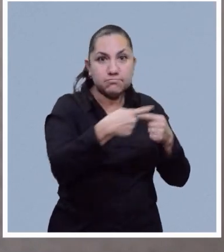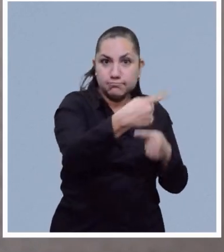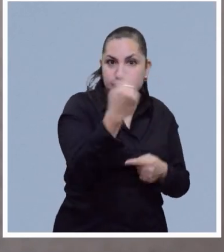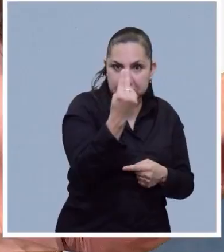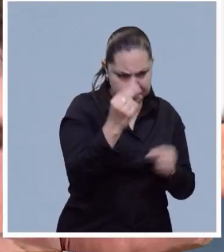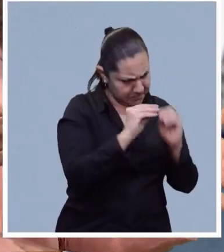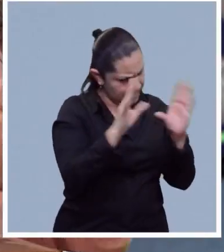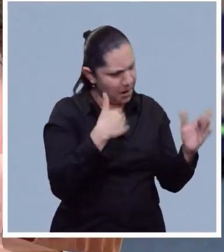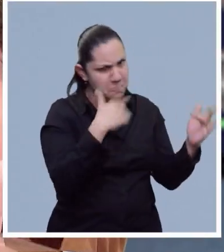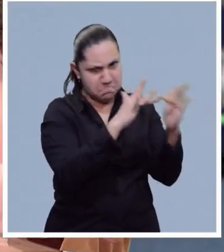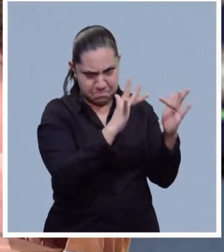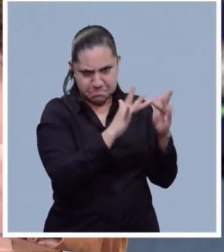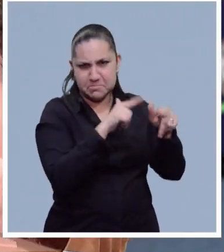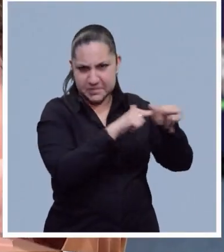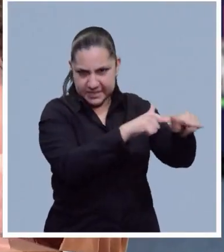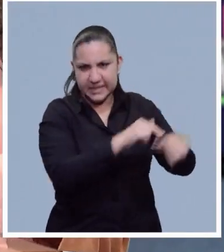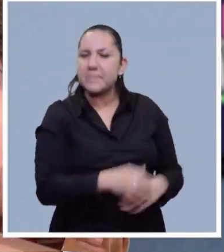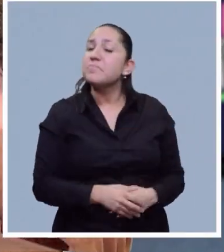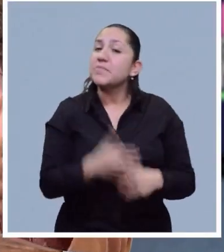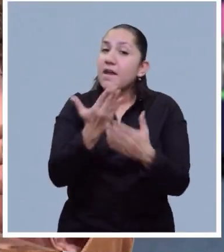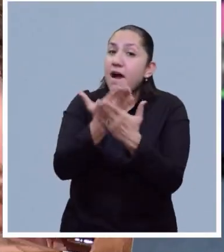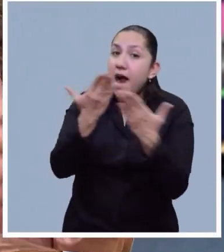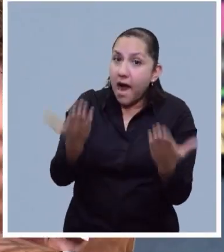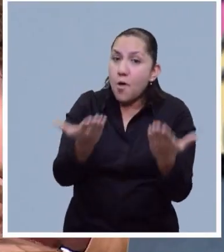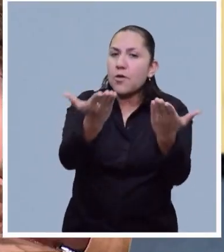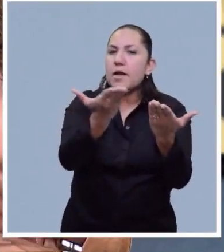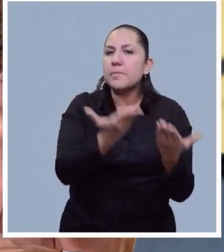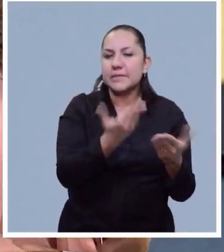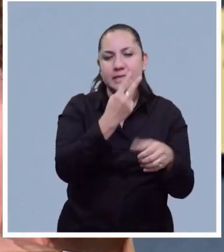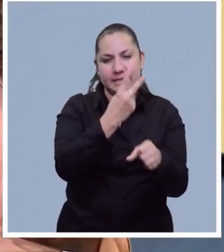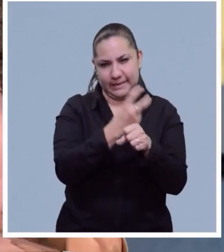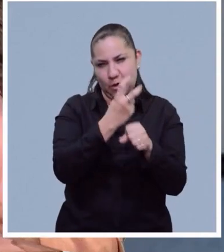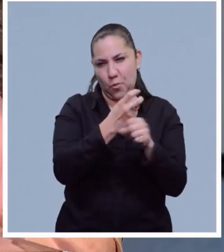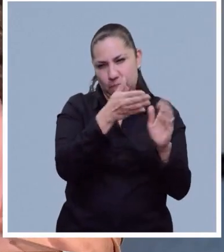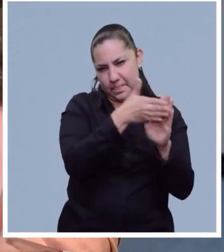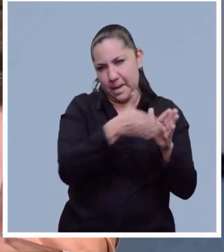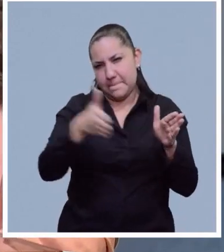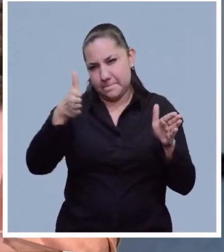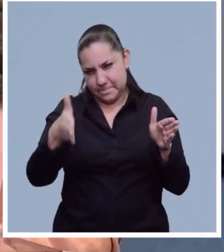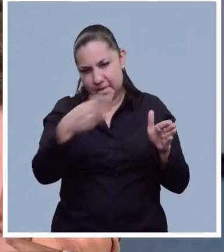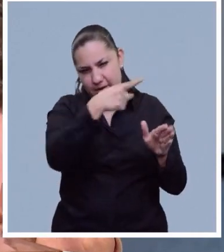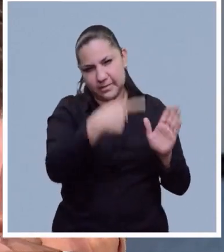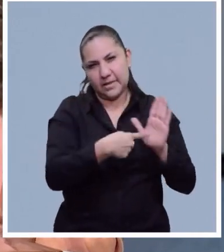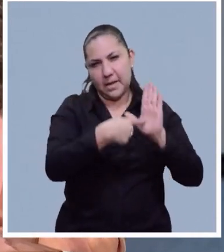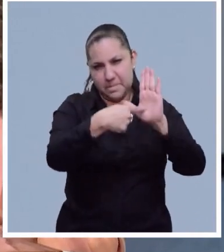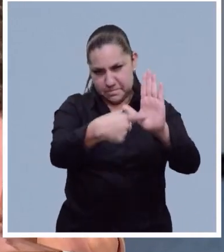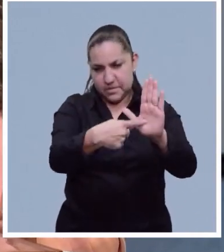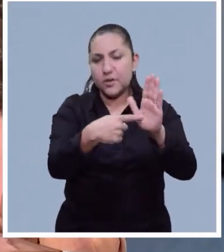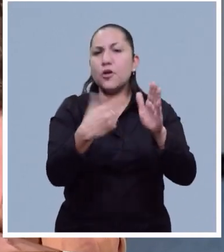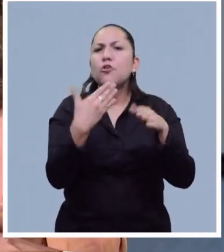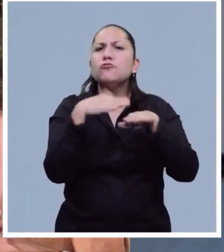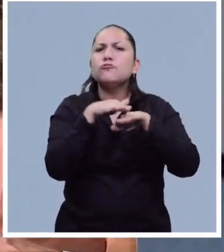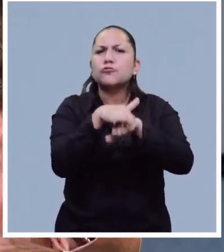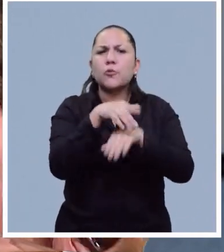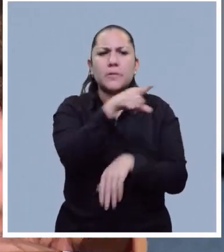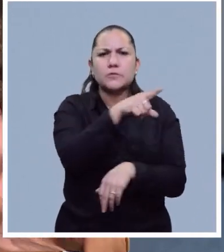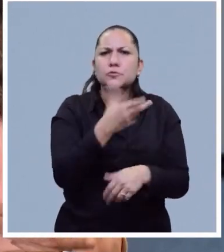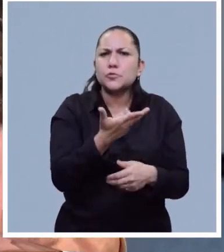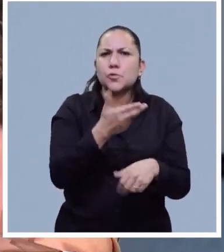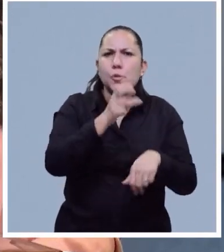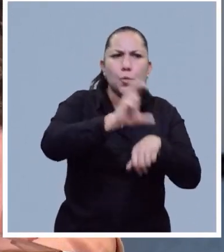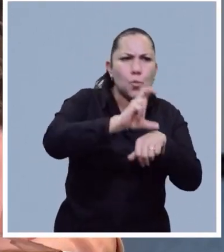Muchas gracias. Perfecto. Pues ahora lo invitamos a que se quede con nosotros para que nos acompañe a ver la segunda parte del reportaje, en donde nadie nos habla de otras